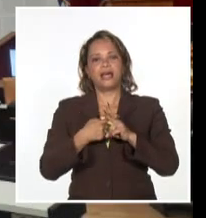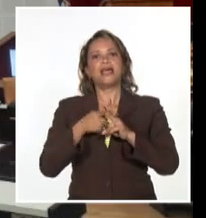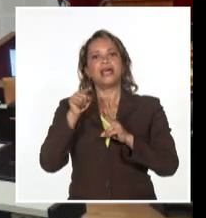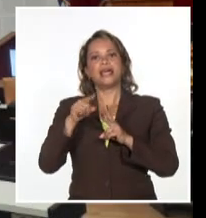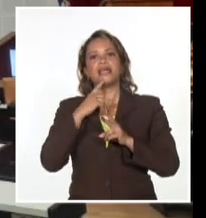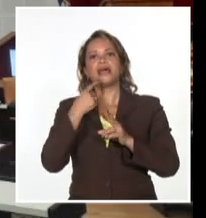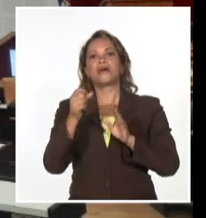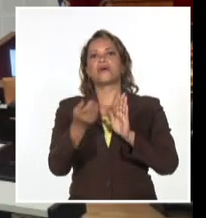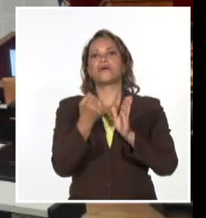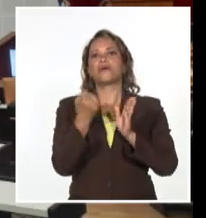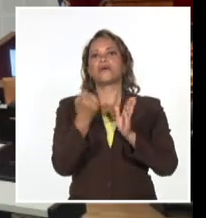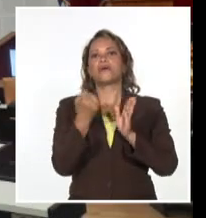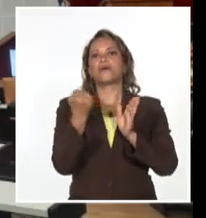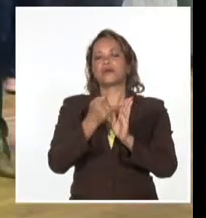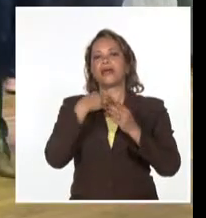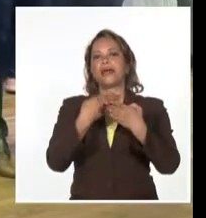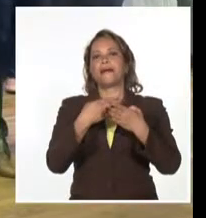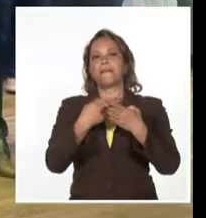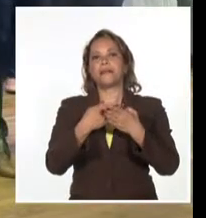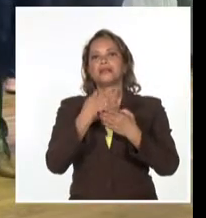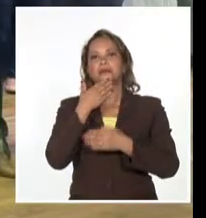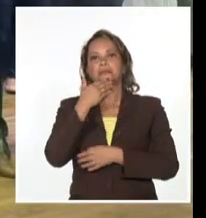condición de empresa de alta tecnología que concede el CIGB.